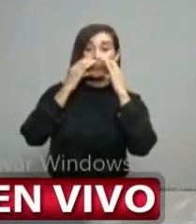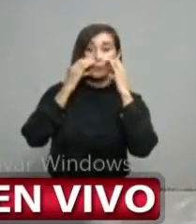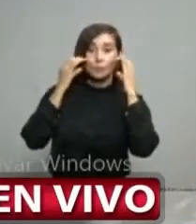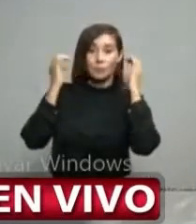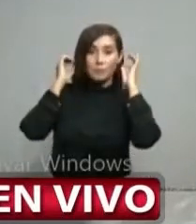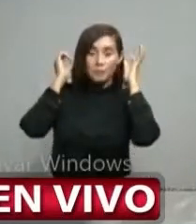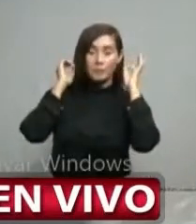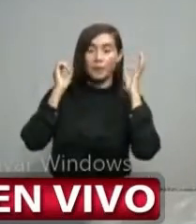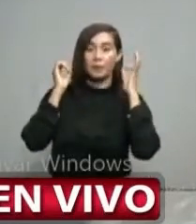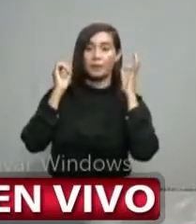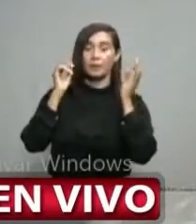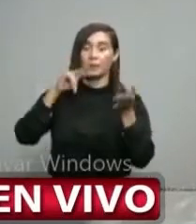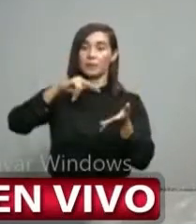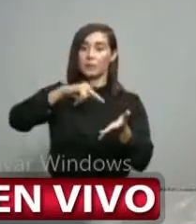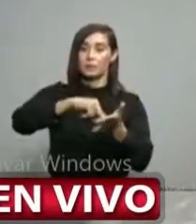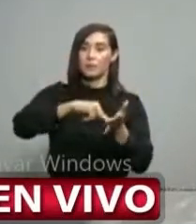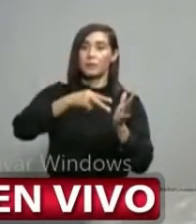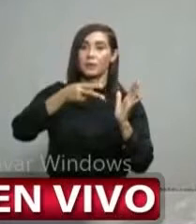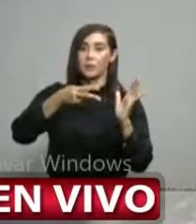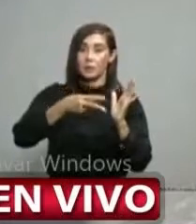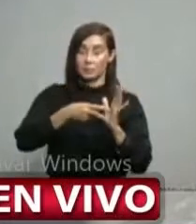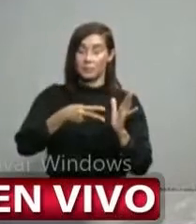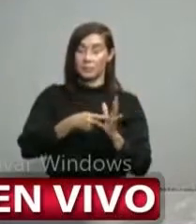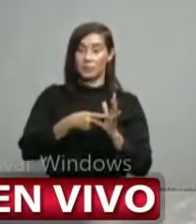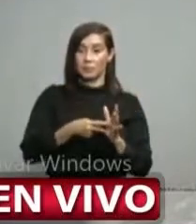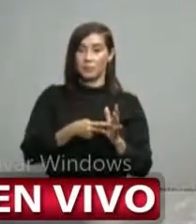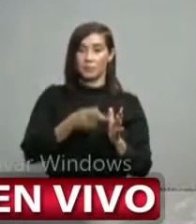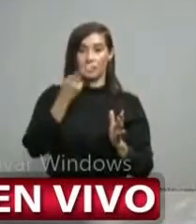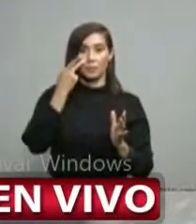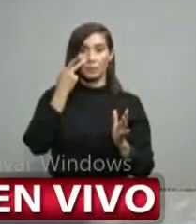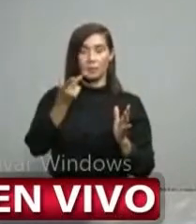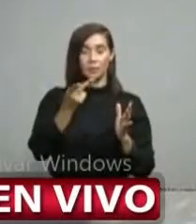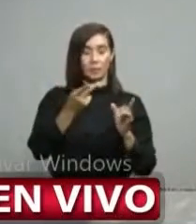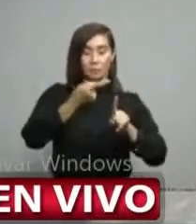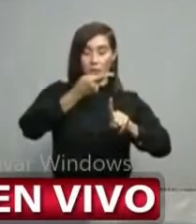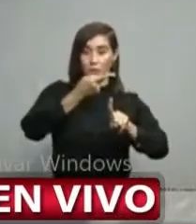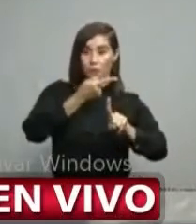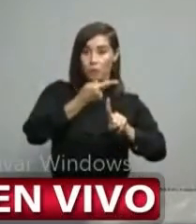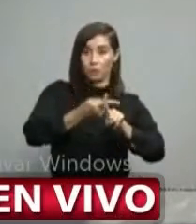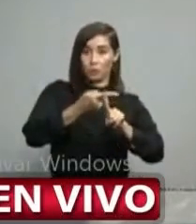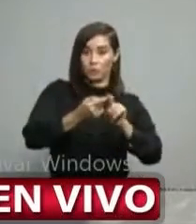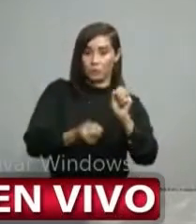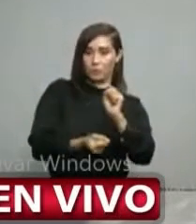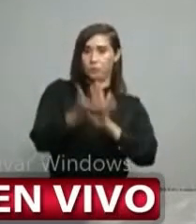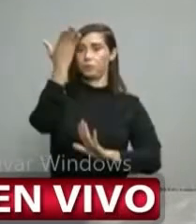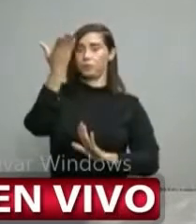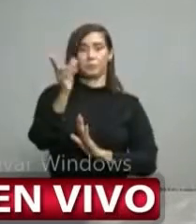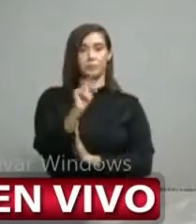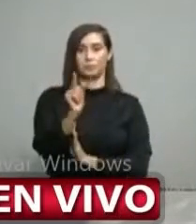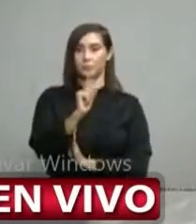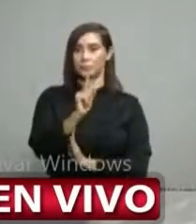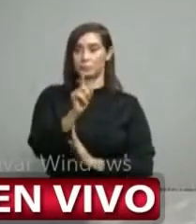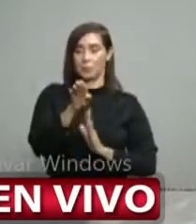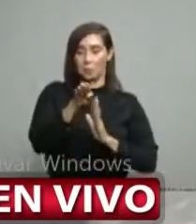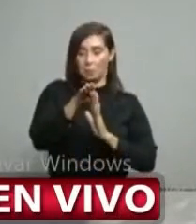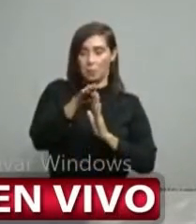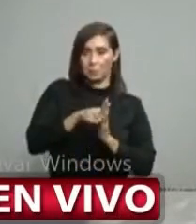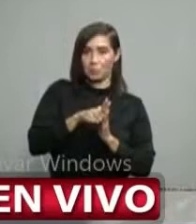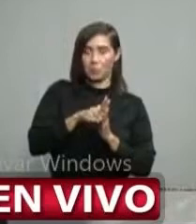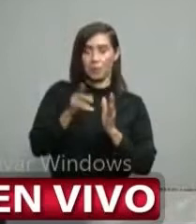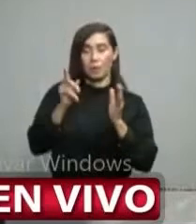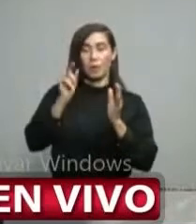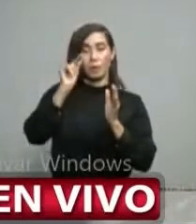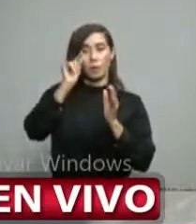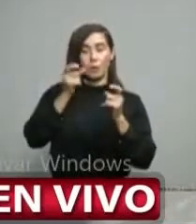implica y que los datos no estén manifestando unos cambios, digamos, explosivos,